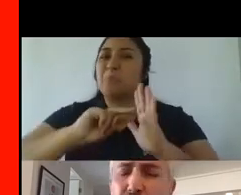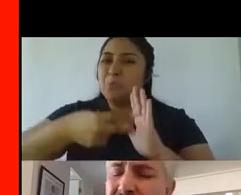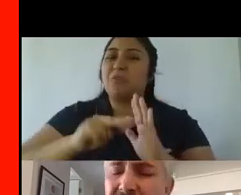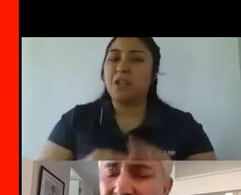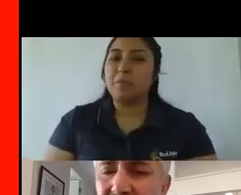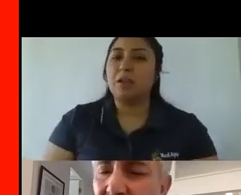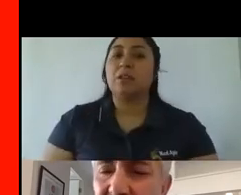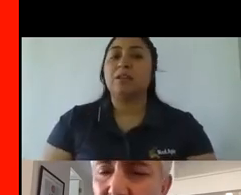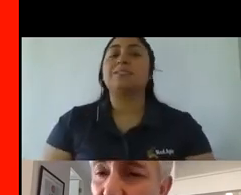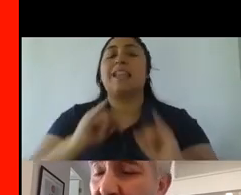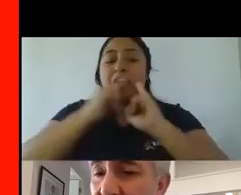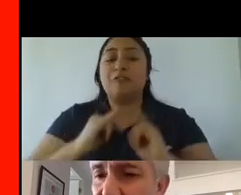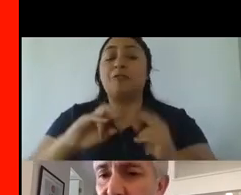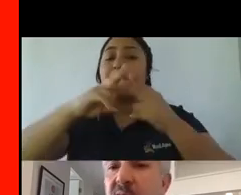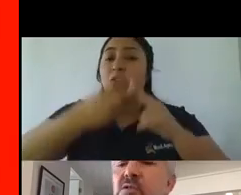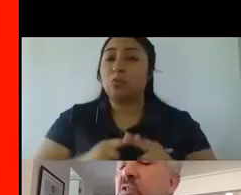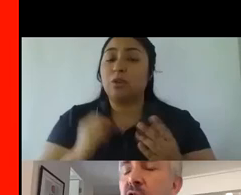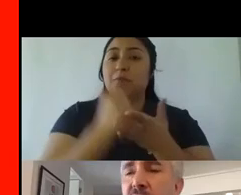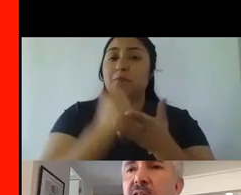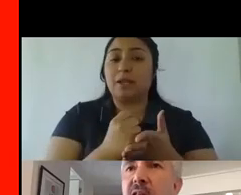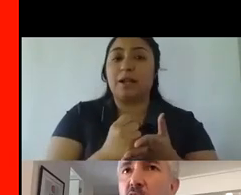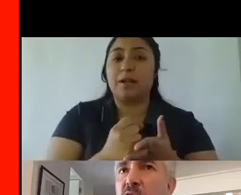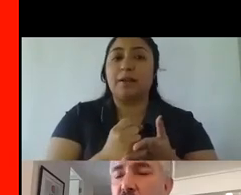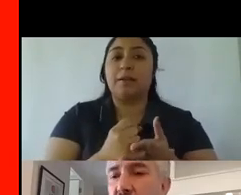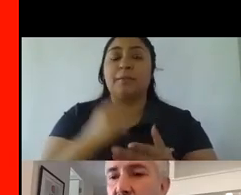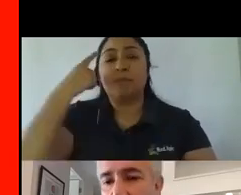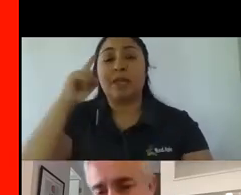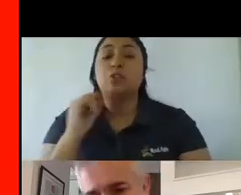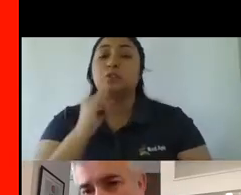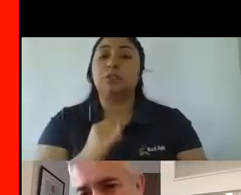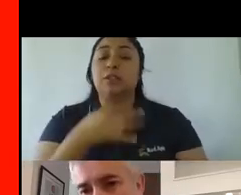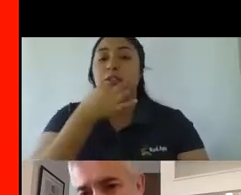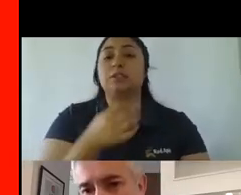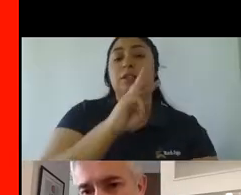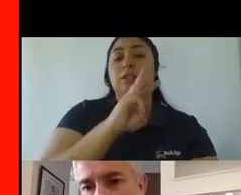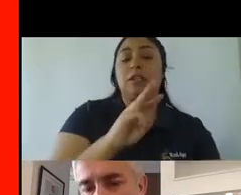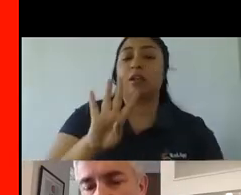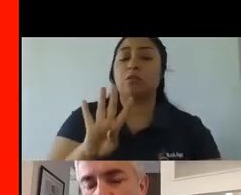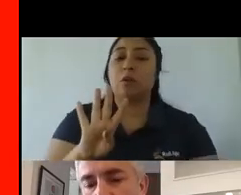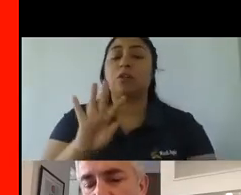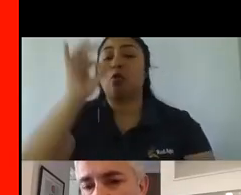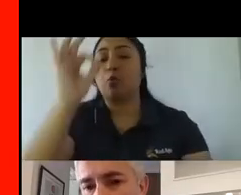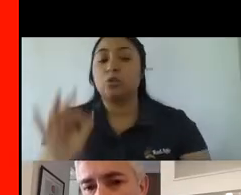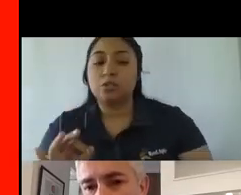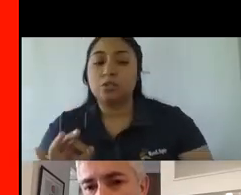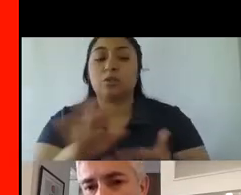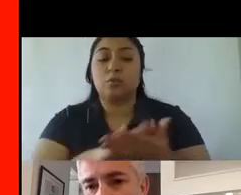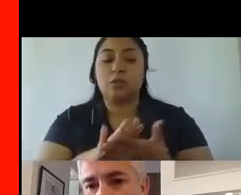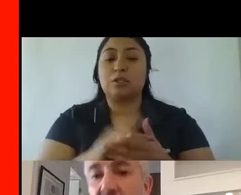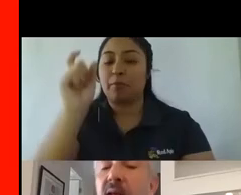pero nuestras tasas de reclamo son bajísimas son del orden de entrego el 4% 3 o 4% de gente que no te va a comprar nunca más